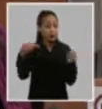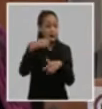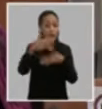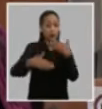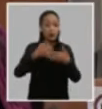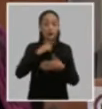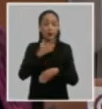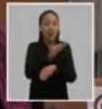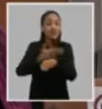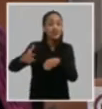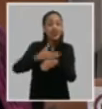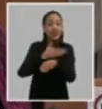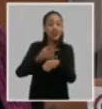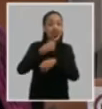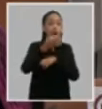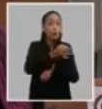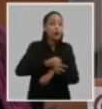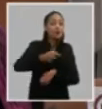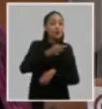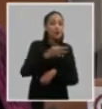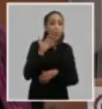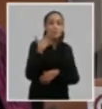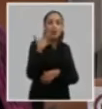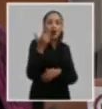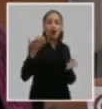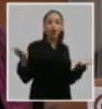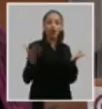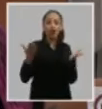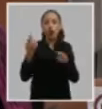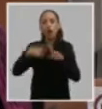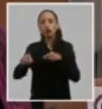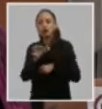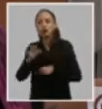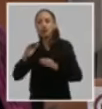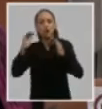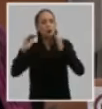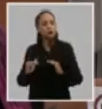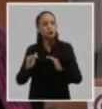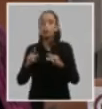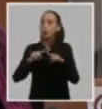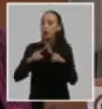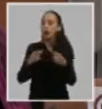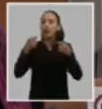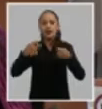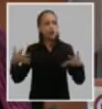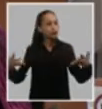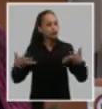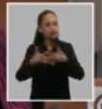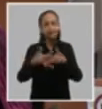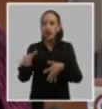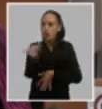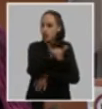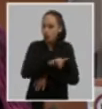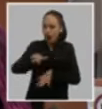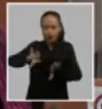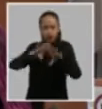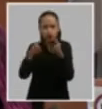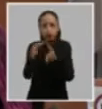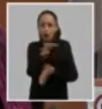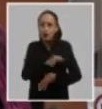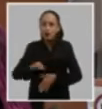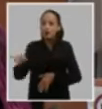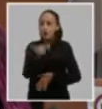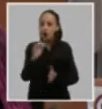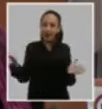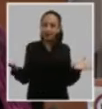tenemos en este sentido y para ello necesitamos evaluar los impactos que tenemos en este proceso y todo eso nos pondrá en mejor